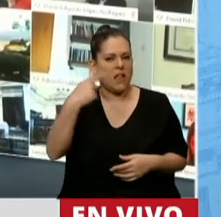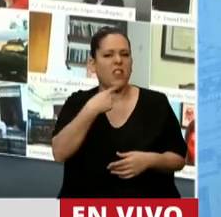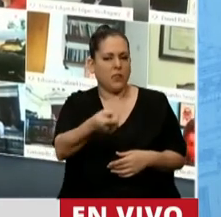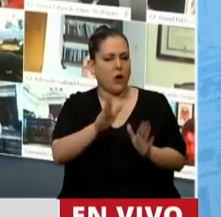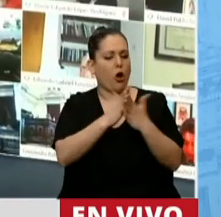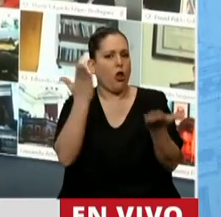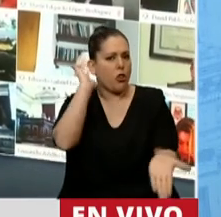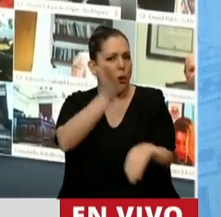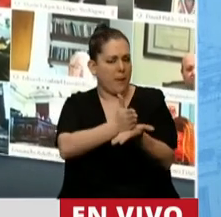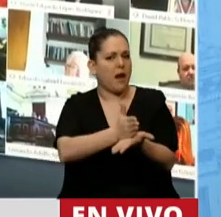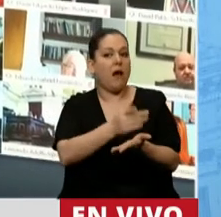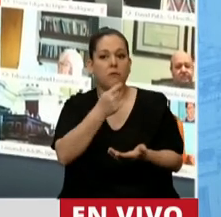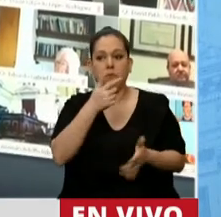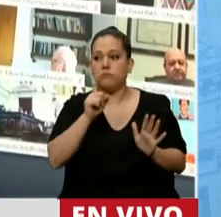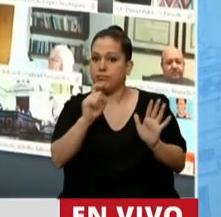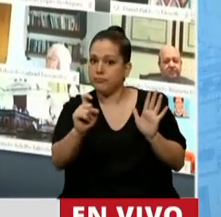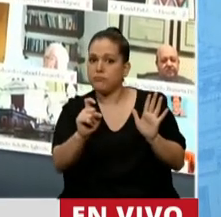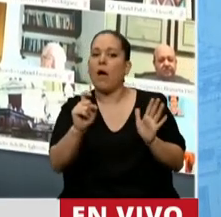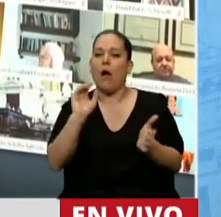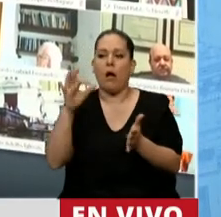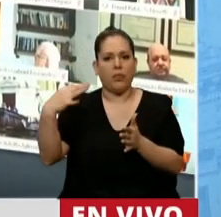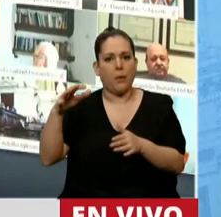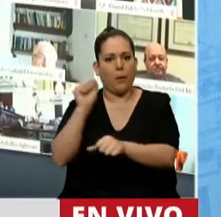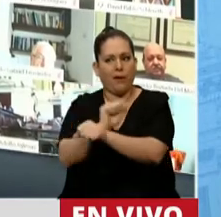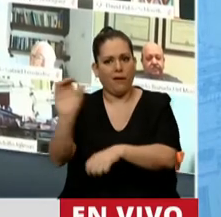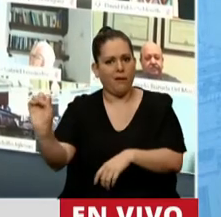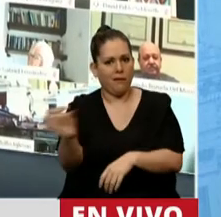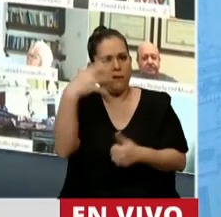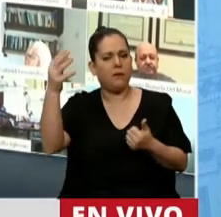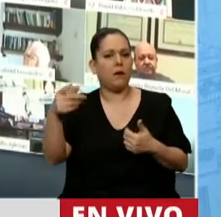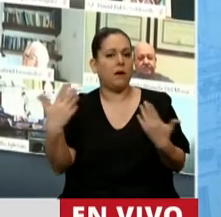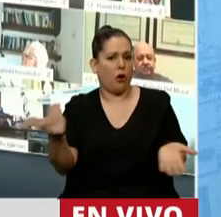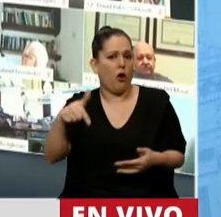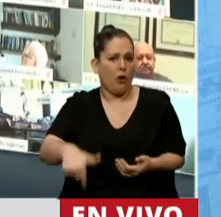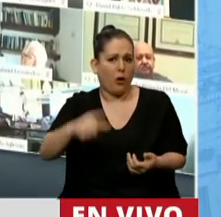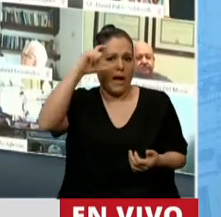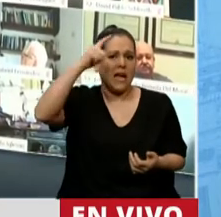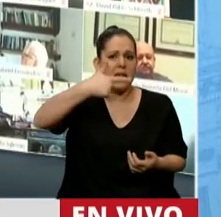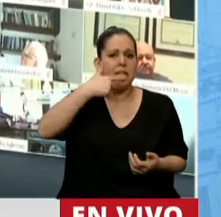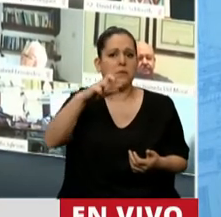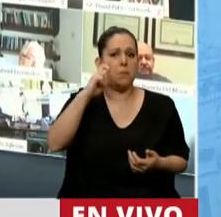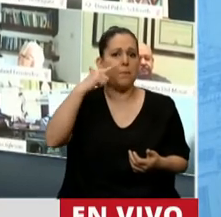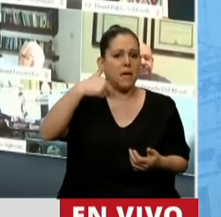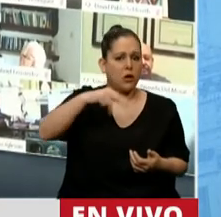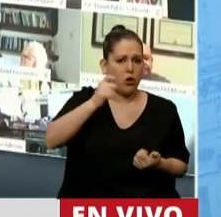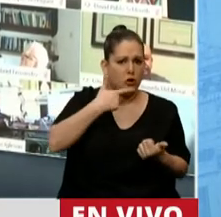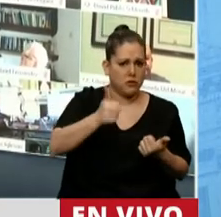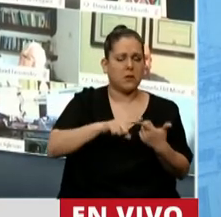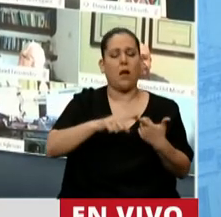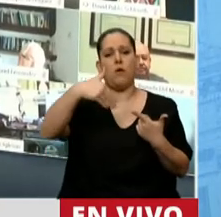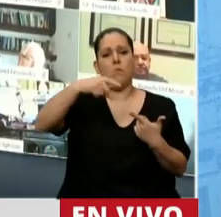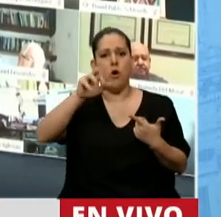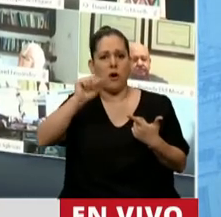Penal a quienes incumplieran la cuarentena. Y hoy tenemos que lamentar la vida de Espinosa o de Magalí Morales. Además, la